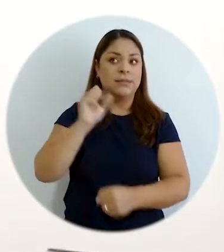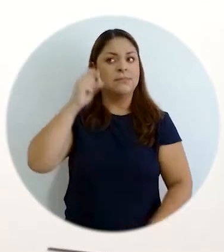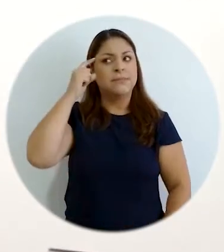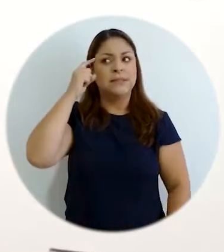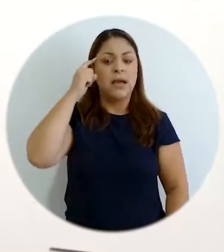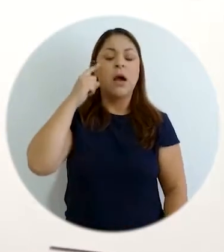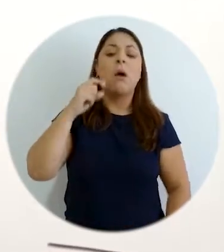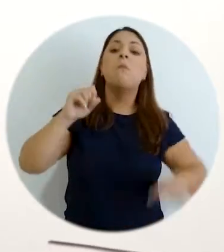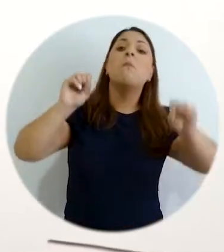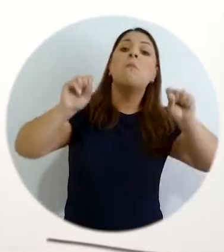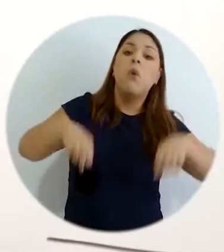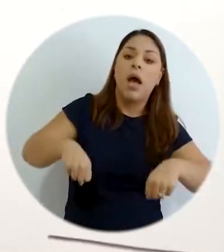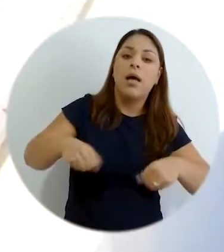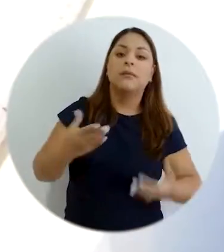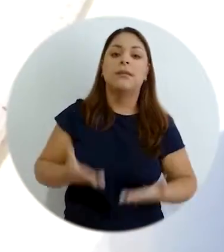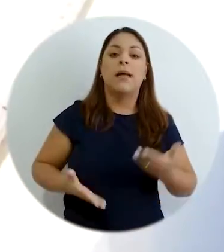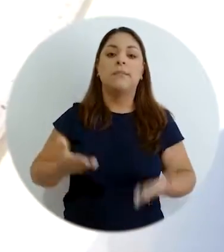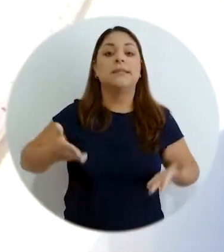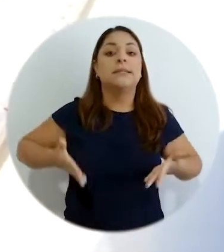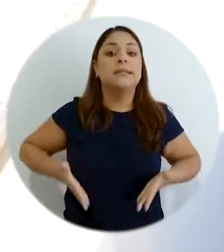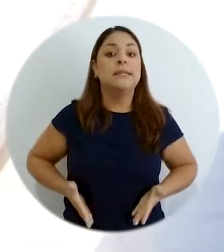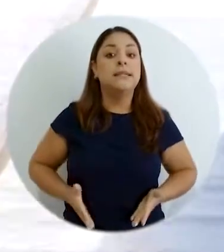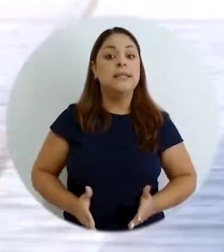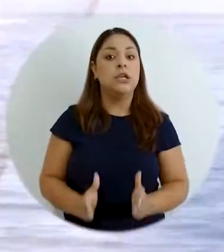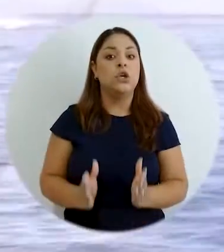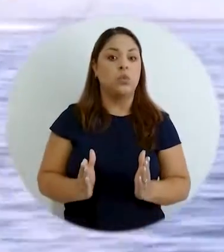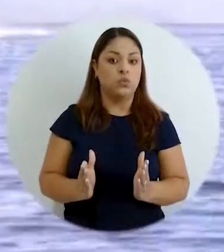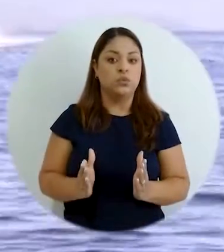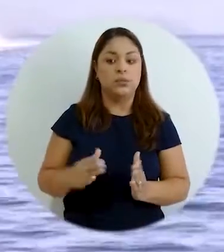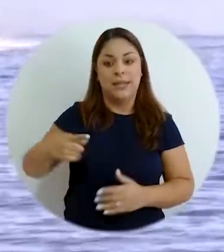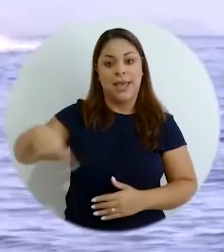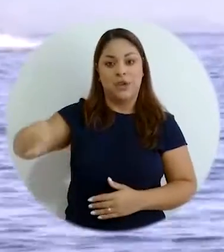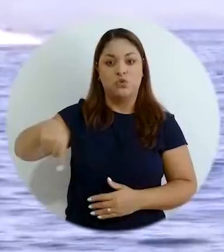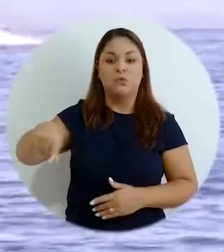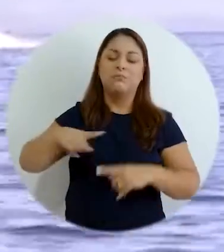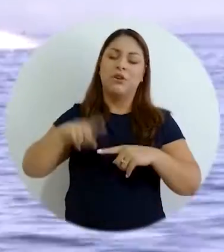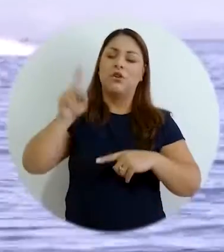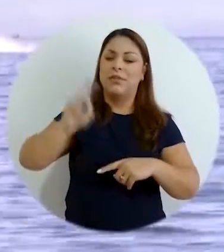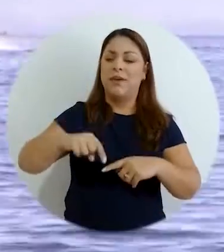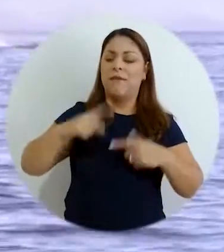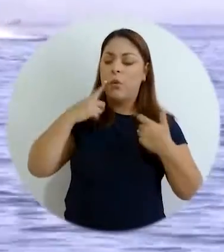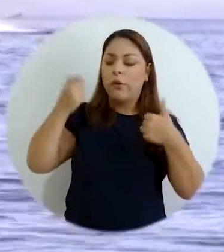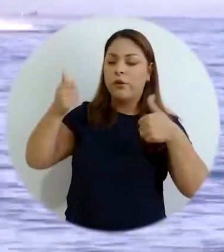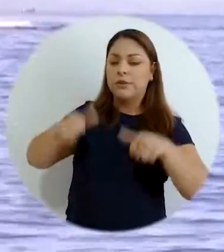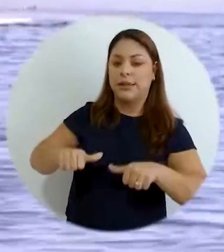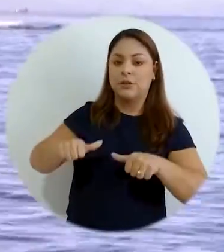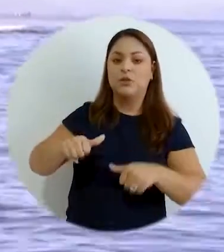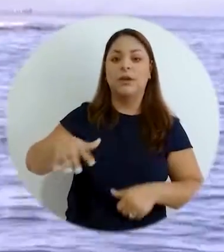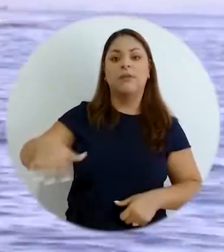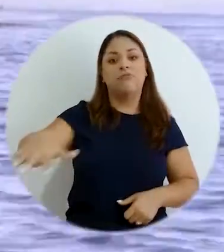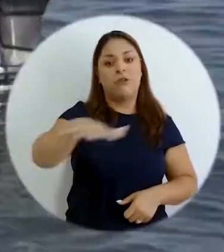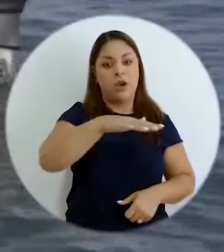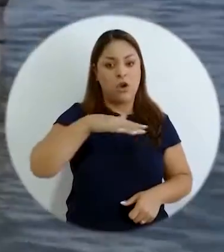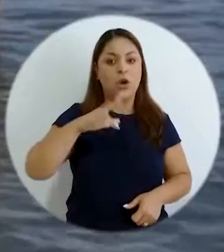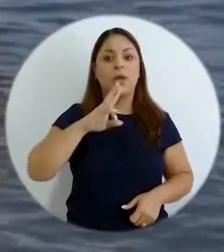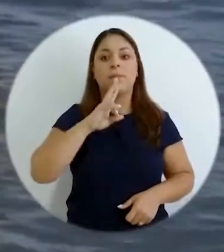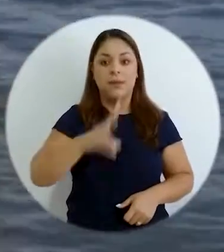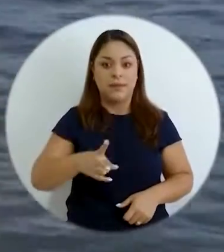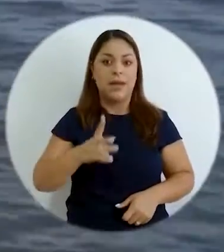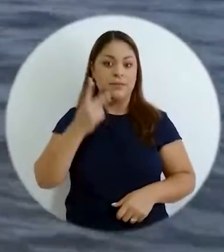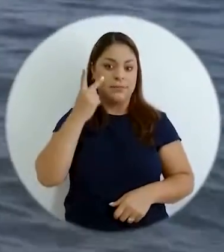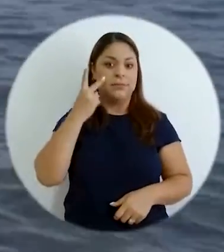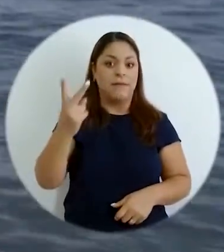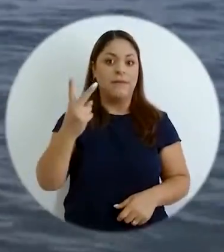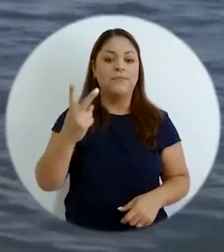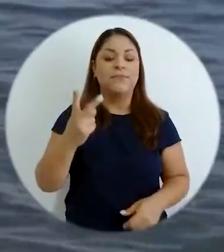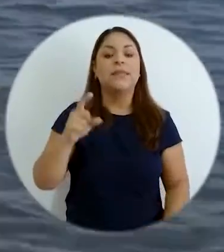quiénes van a ser bueno pueden ser los hijos de los productores sí sin embargo tiene que haber un proceso que yo creo que en las regiones